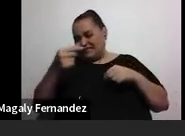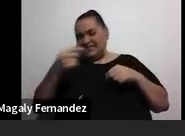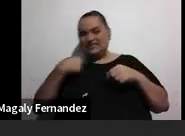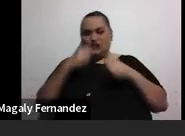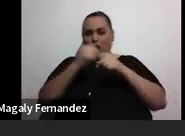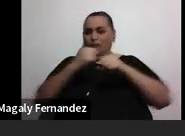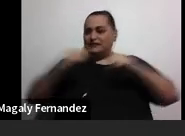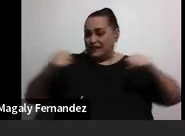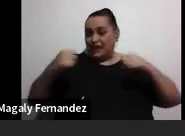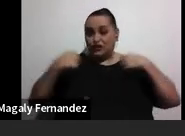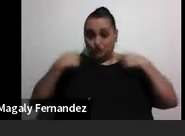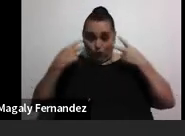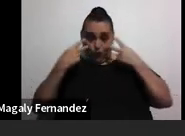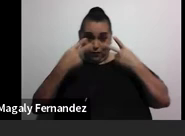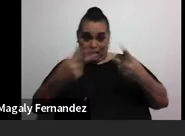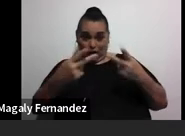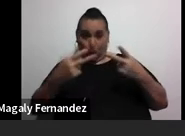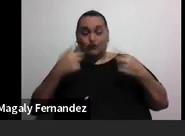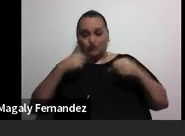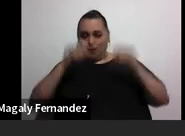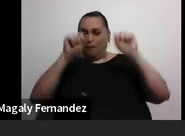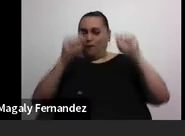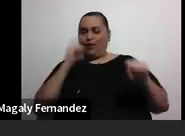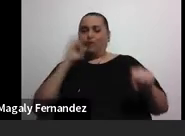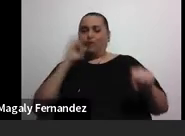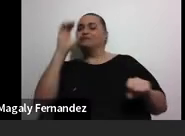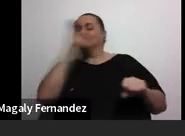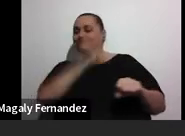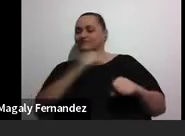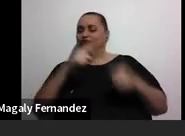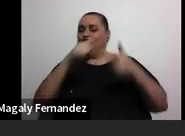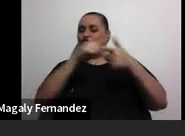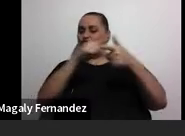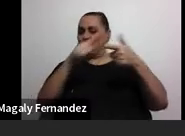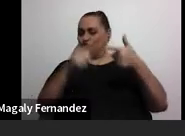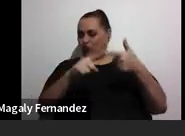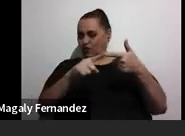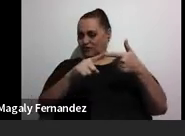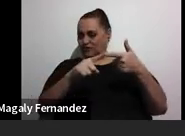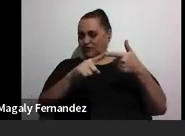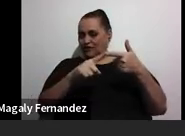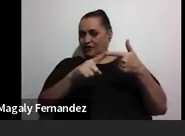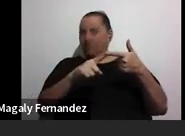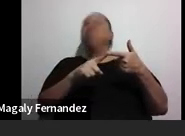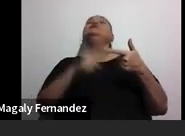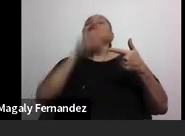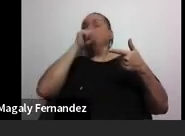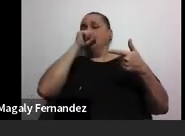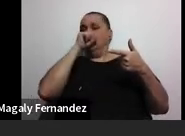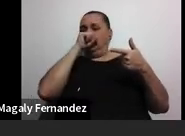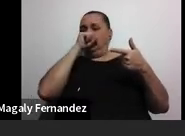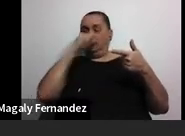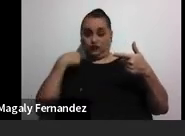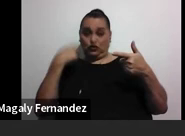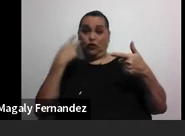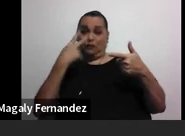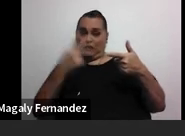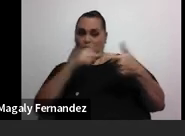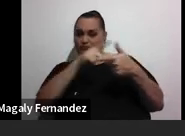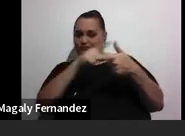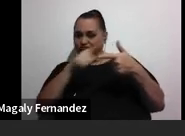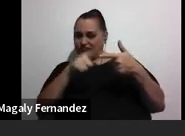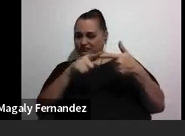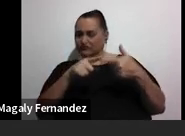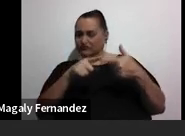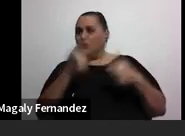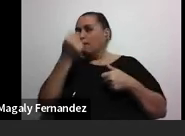esto yo puedo puntualizar dos cosas. Igual, haciendo ese pacto de que no nos vamos a maltratar. Yo aquí diría, bueno, hay que ver un